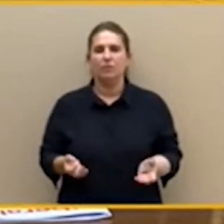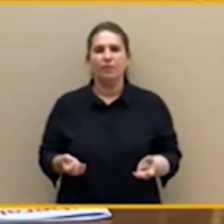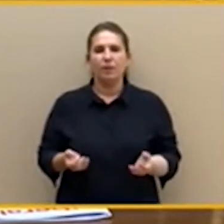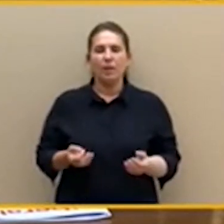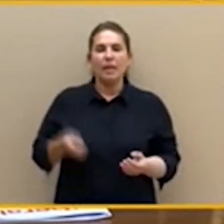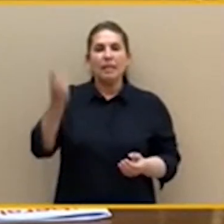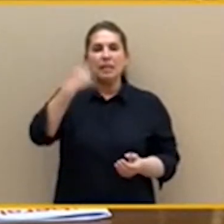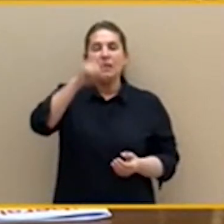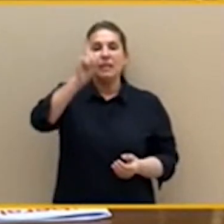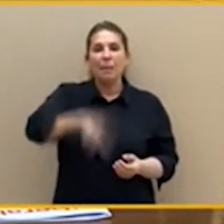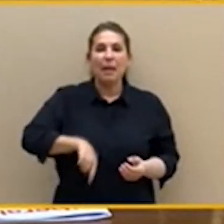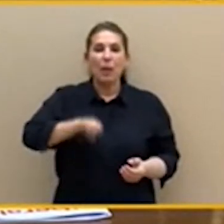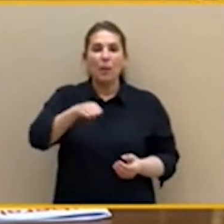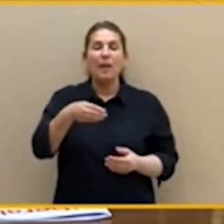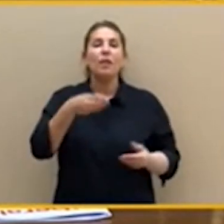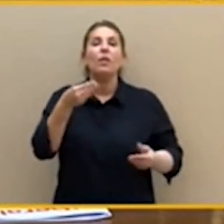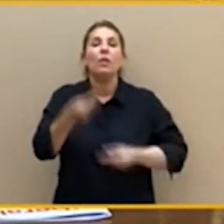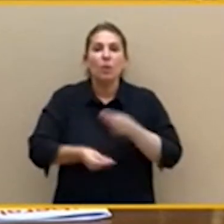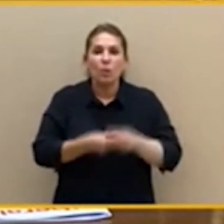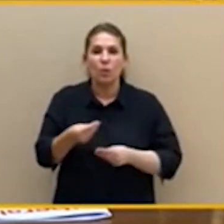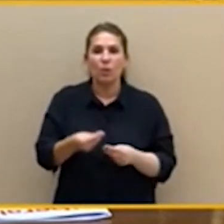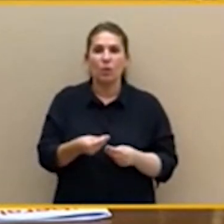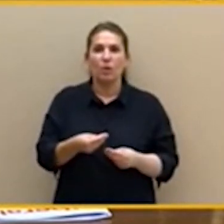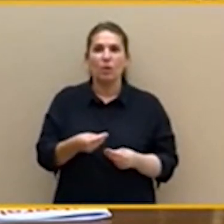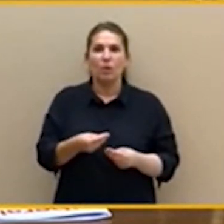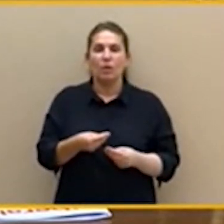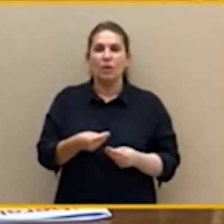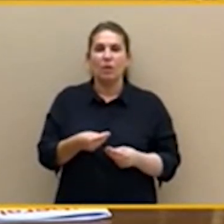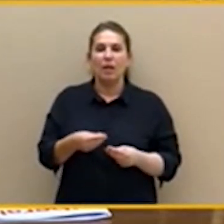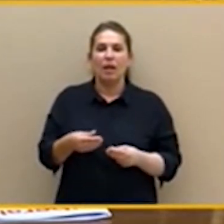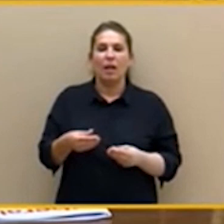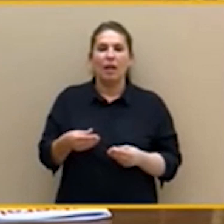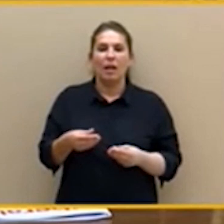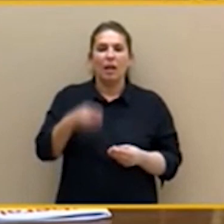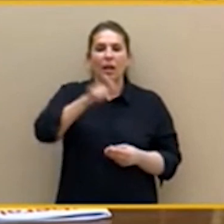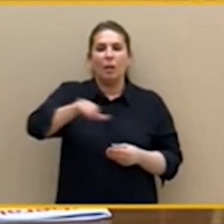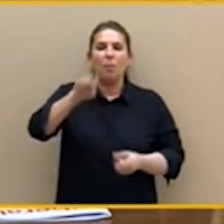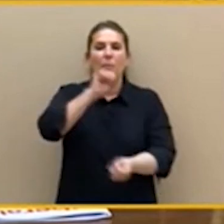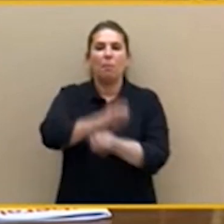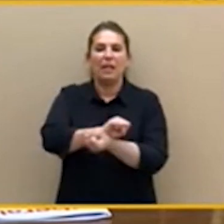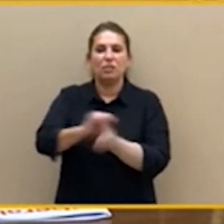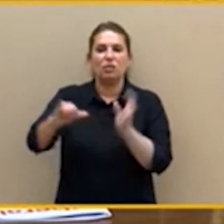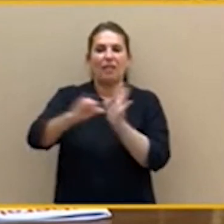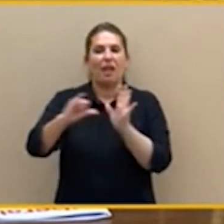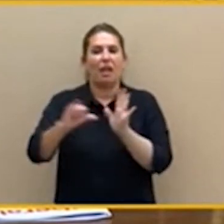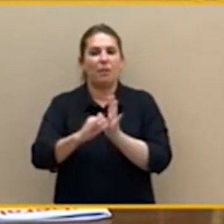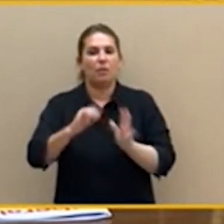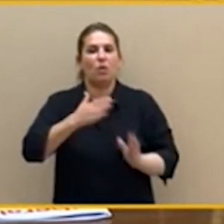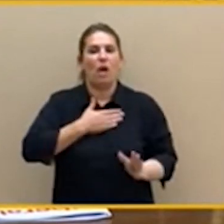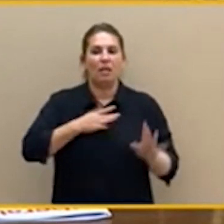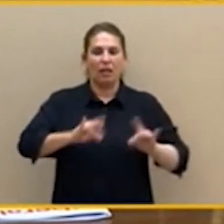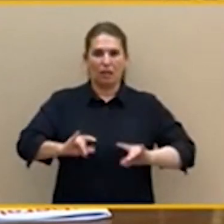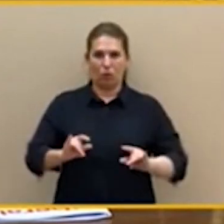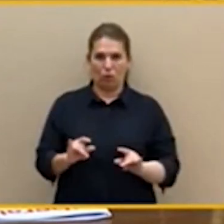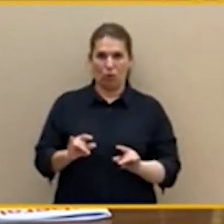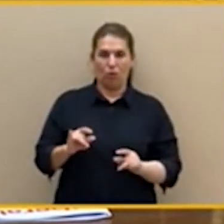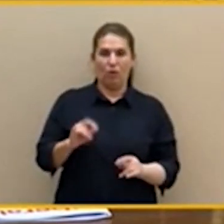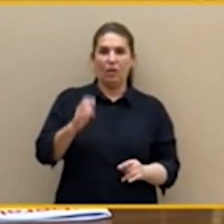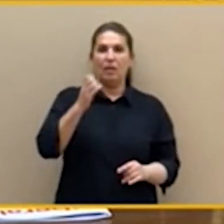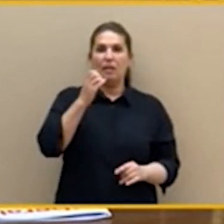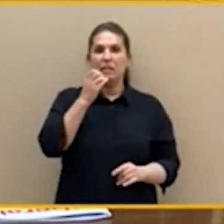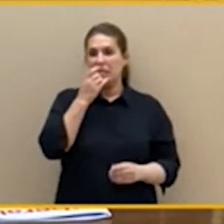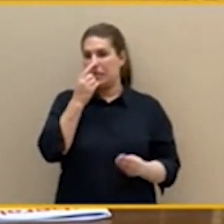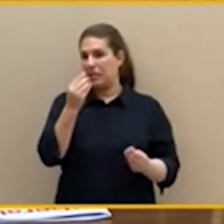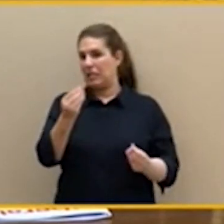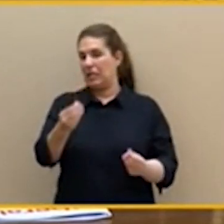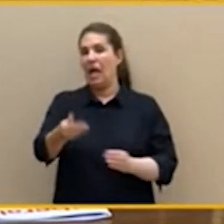va según tiene previsto el Gobierno de España, antes de Navidad no quedará prácticamente ningún etarra que